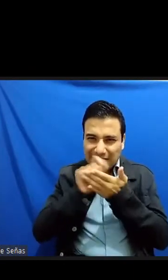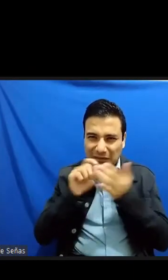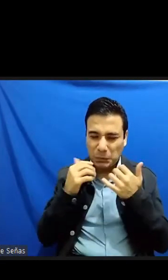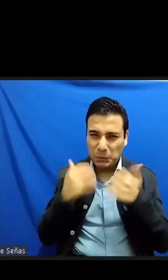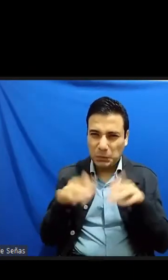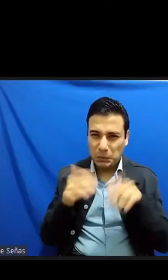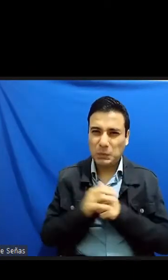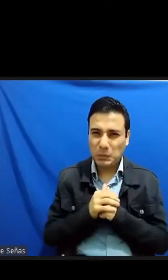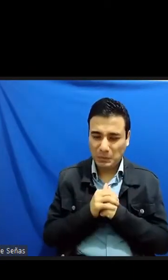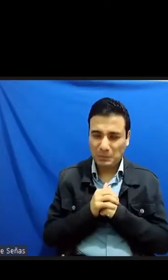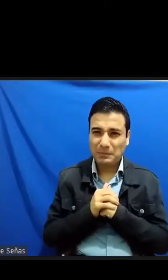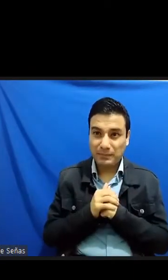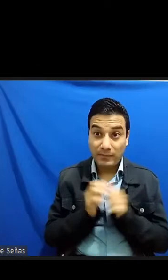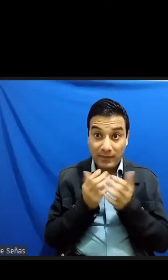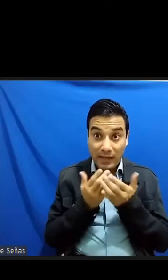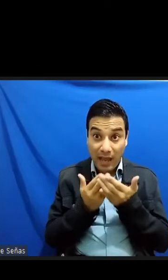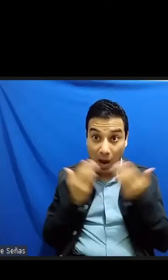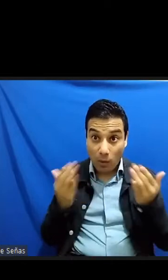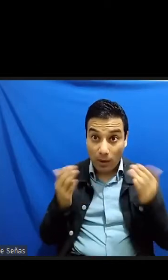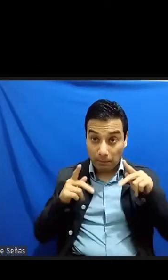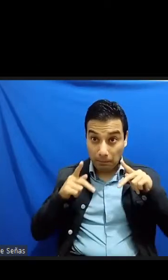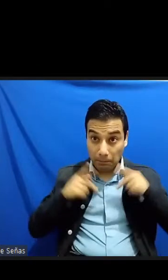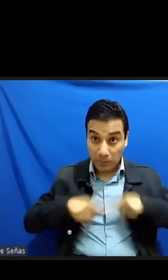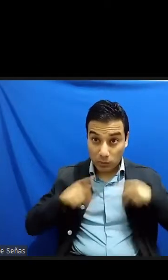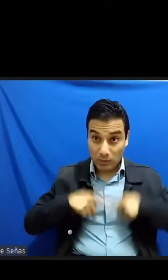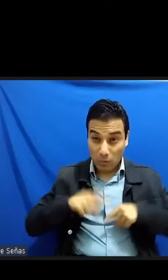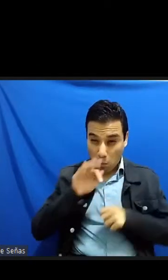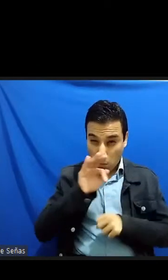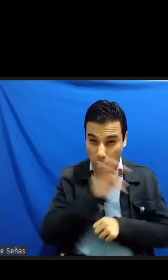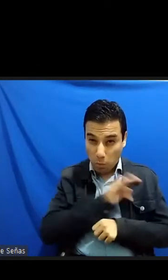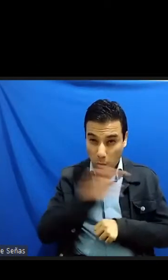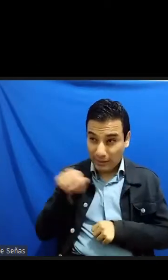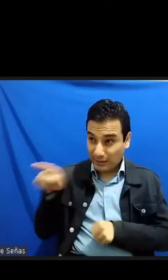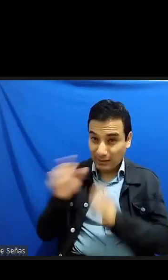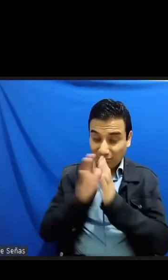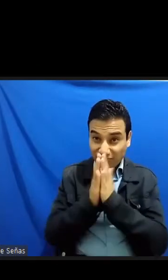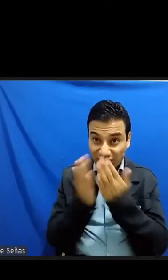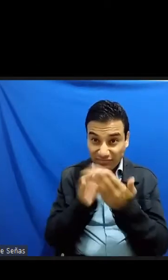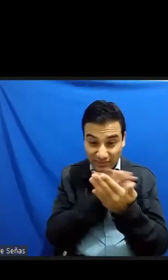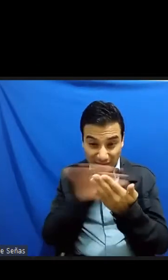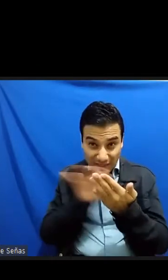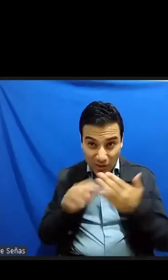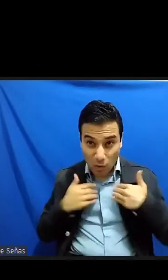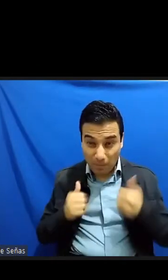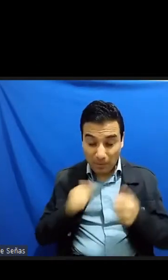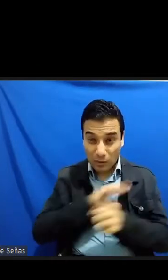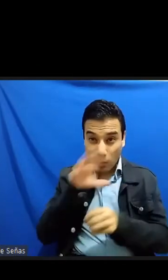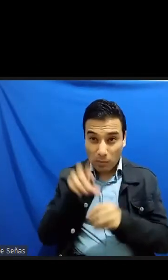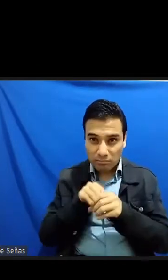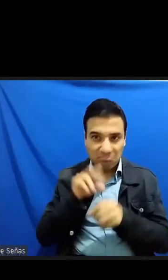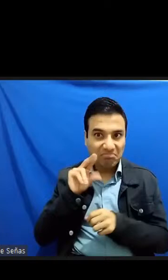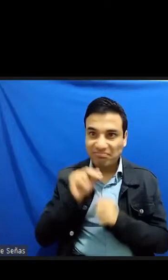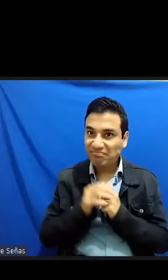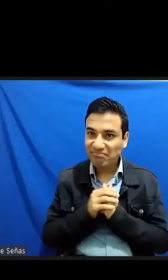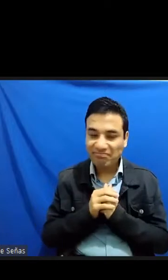nadie ha sido capaz de entender a cabalidad mucho de lo que escribió como si el verdadero grito de su